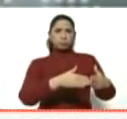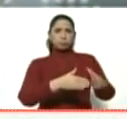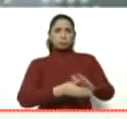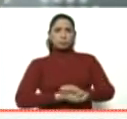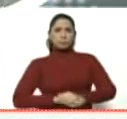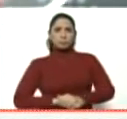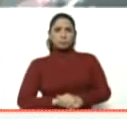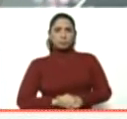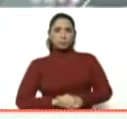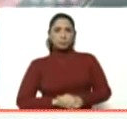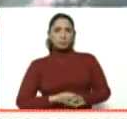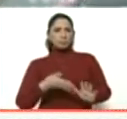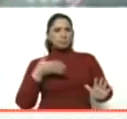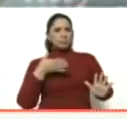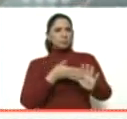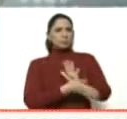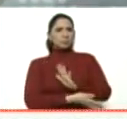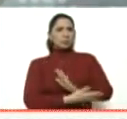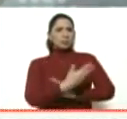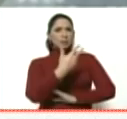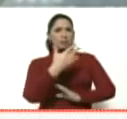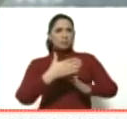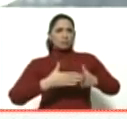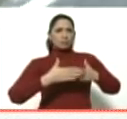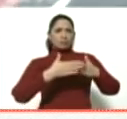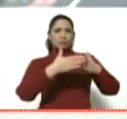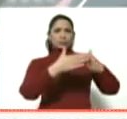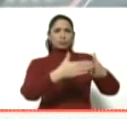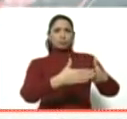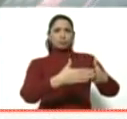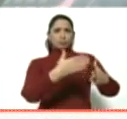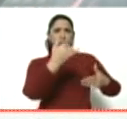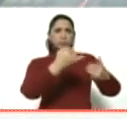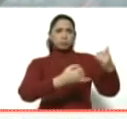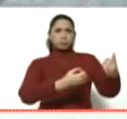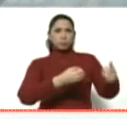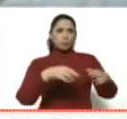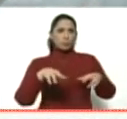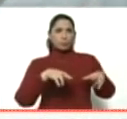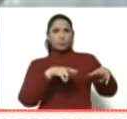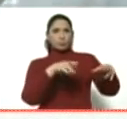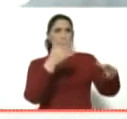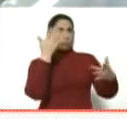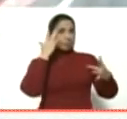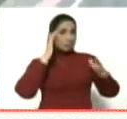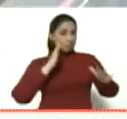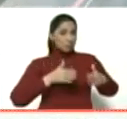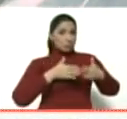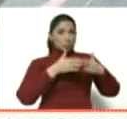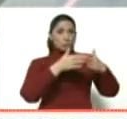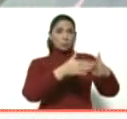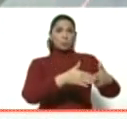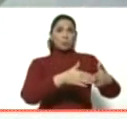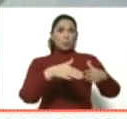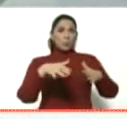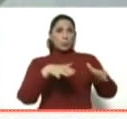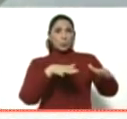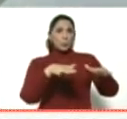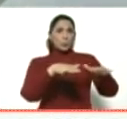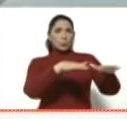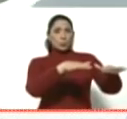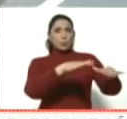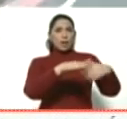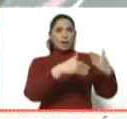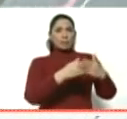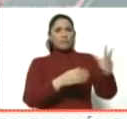el hecho de las tres unidades artilladas que terminaron llevadas, según la Armada, por la corriente y llegaron a territorio